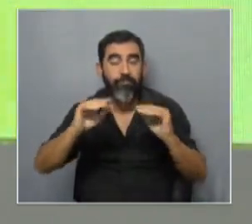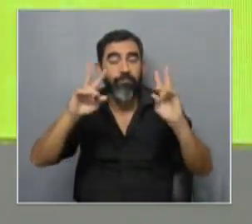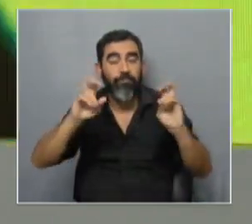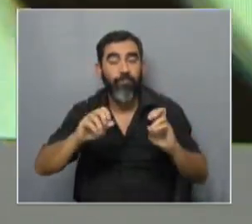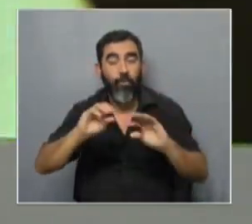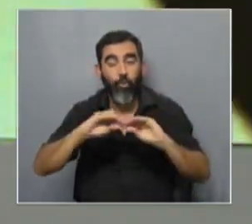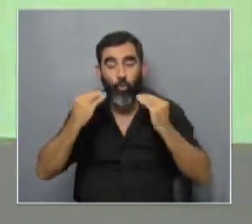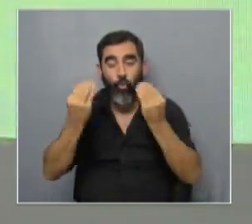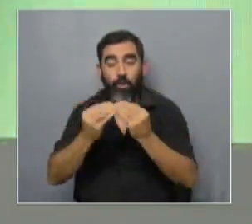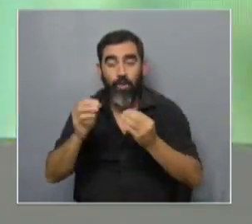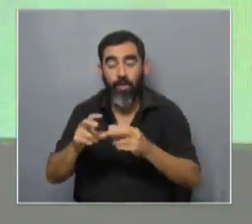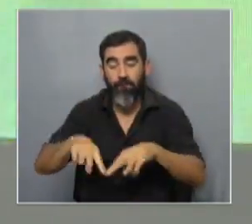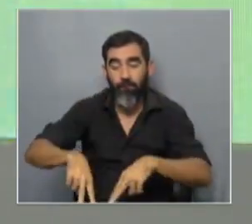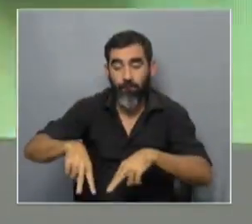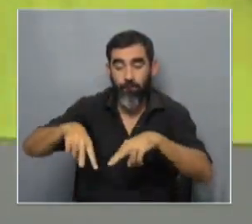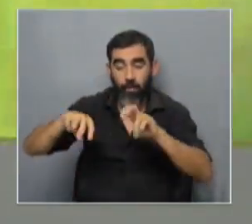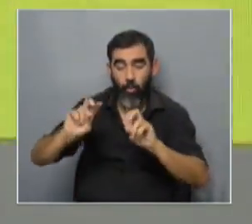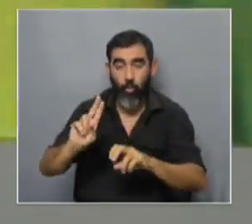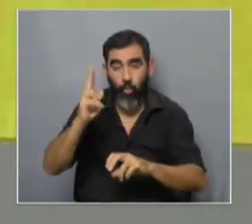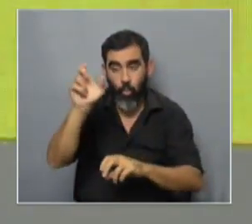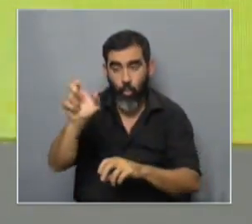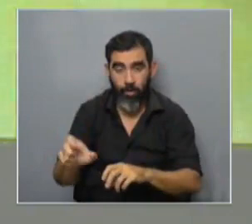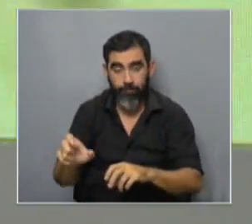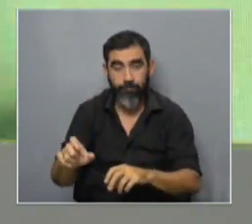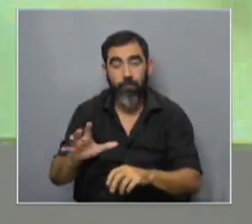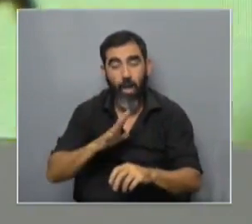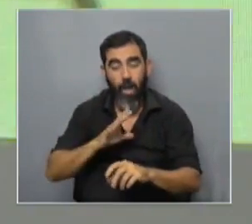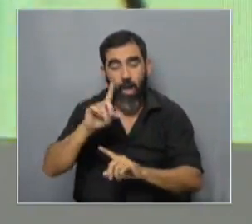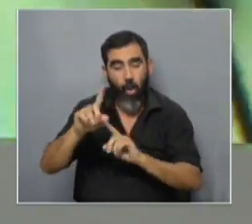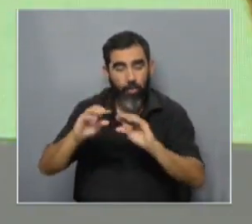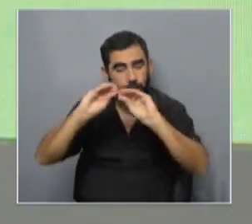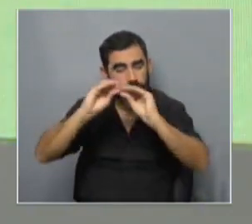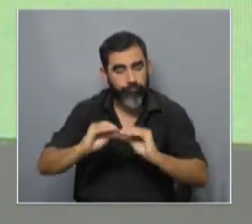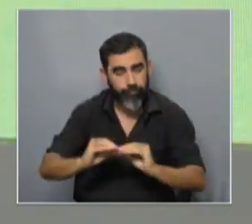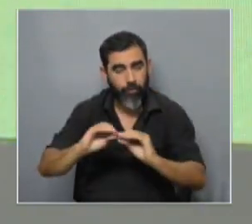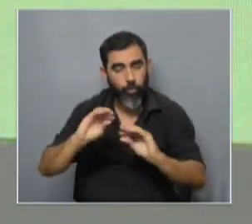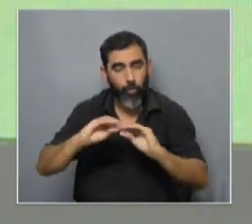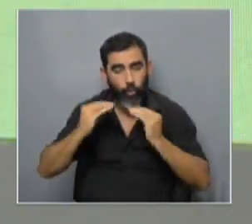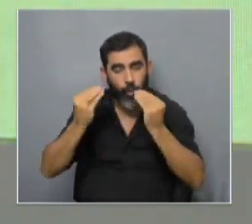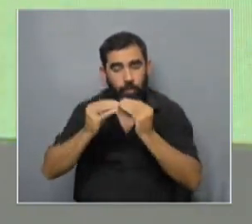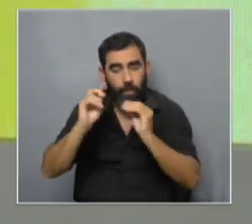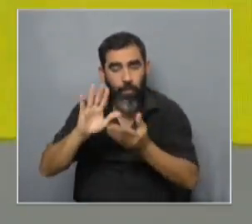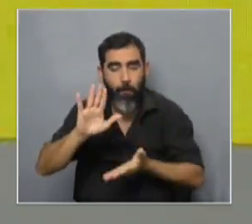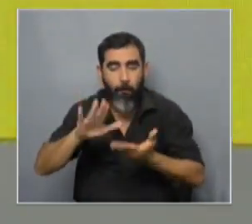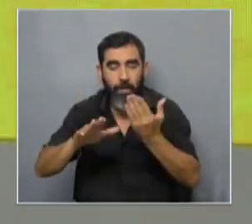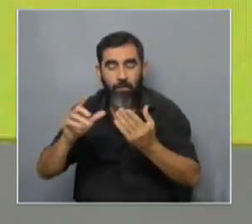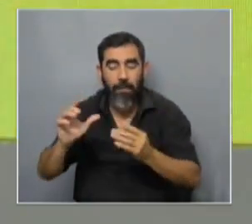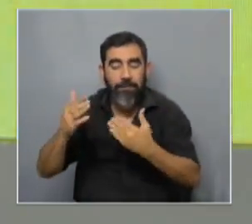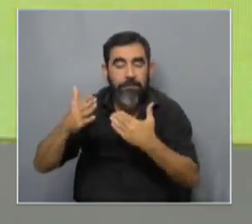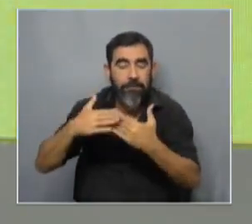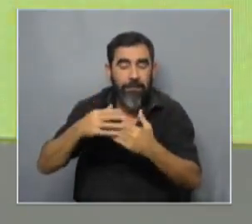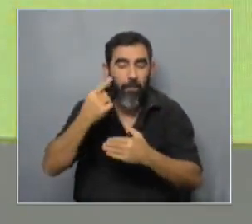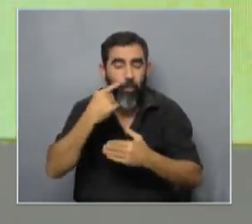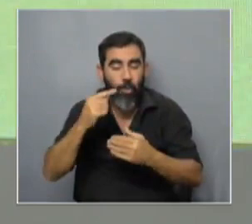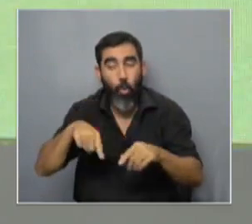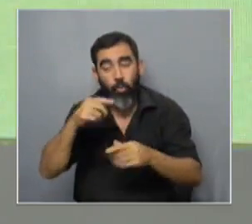cantidad de investigadores que tenemos hasta hemos hecho algunos cálculos la cantidad que tendríamos que aumentar para poder aproximarnos a estos